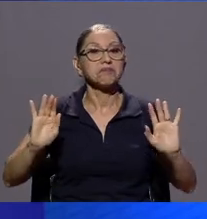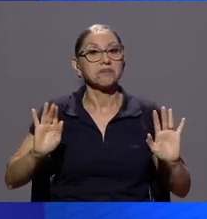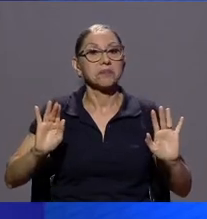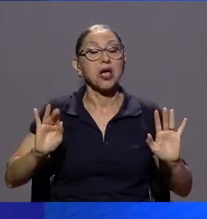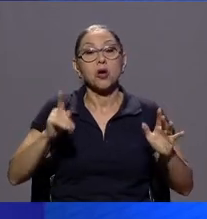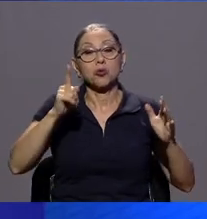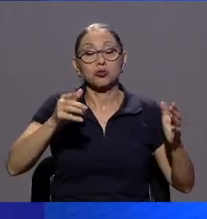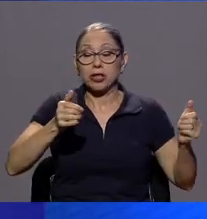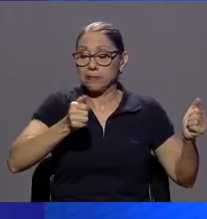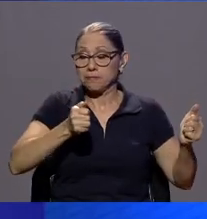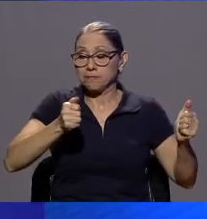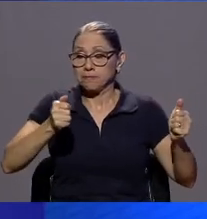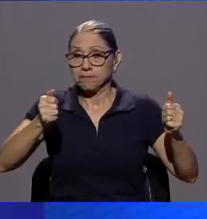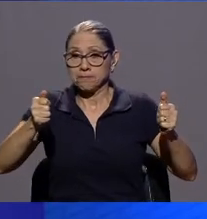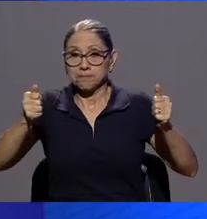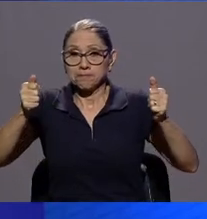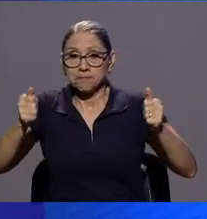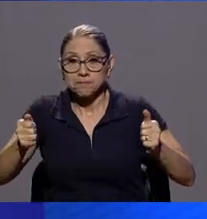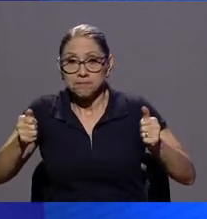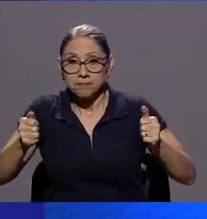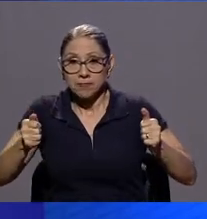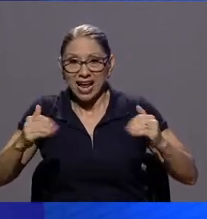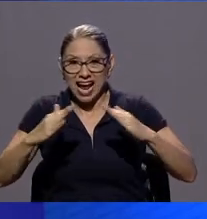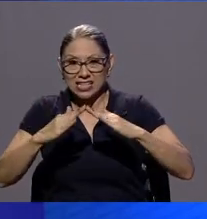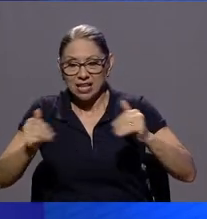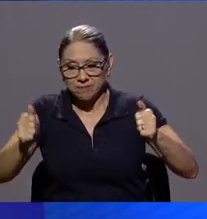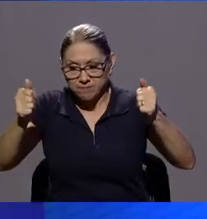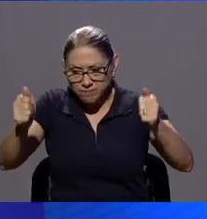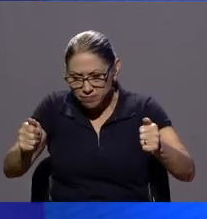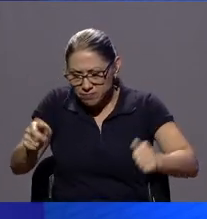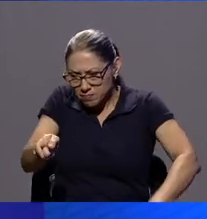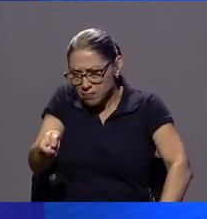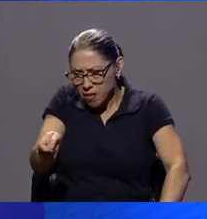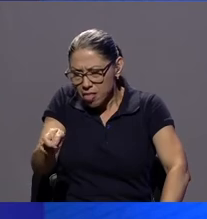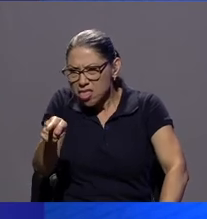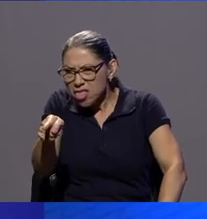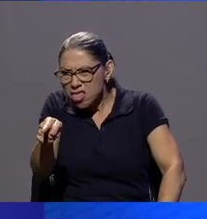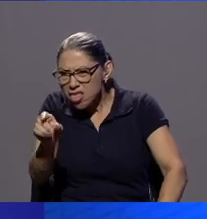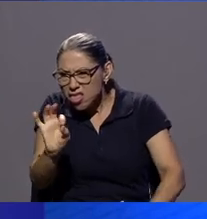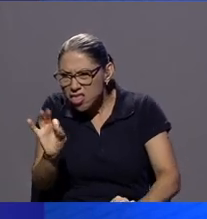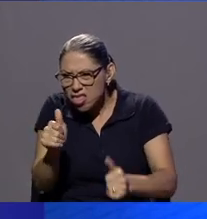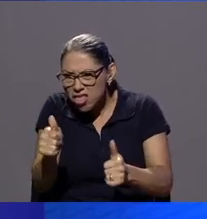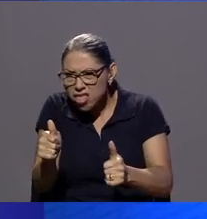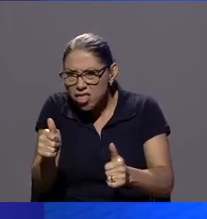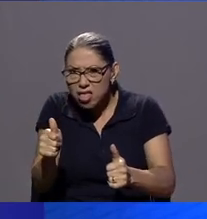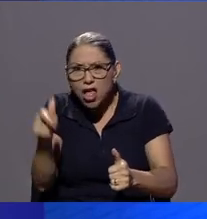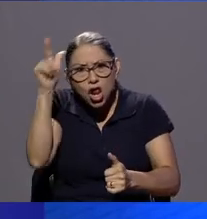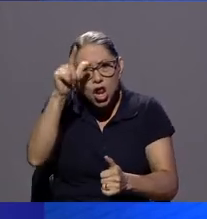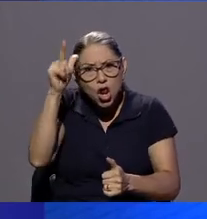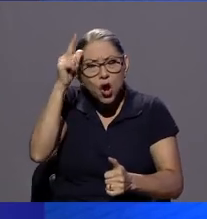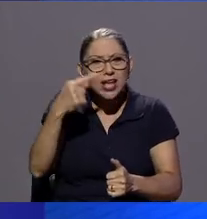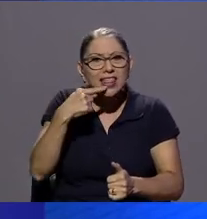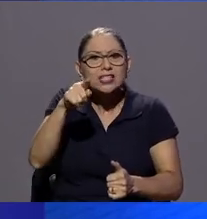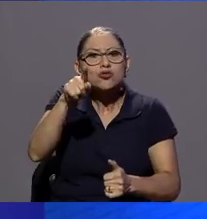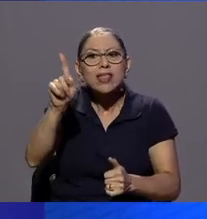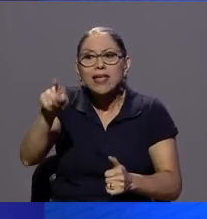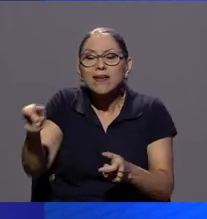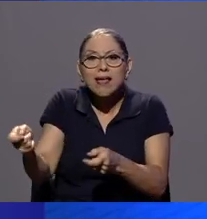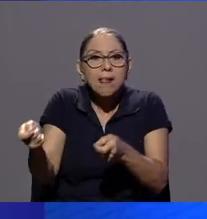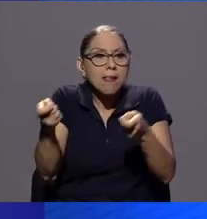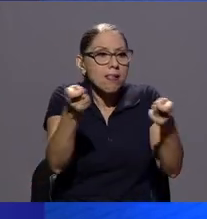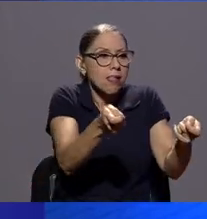y no le funciona la lógica dice que a usted se la tienen que reintegrar nueva inmediatamente eso no sucede